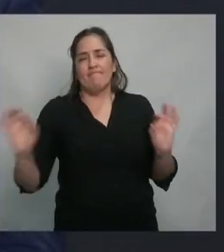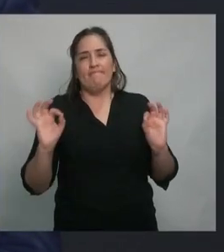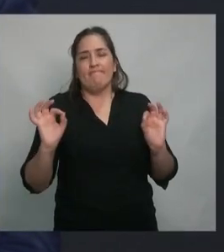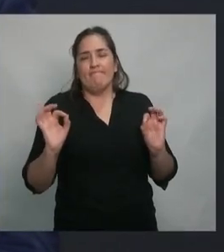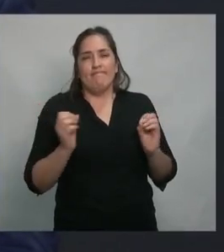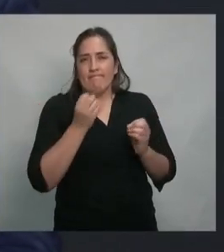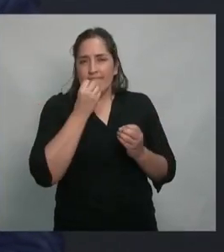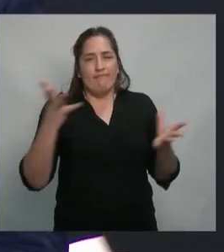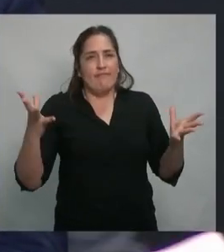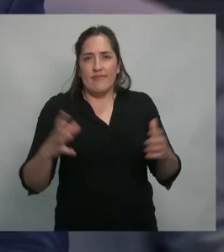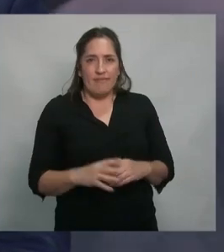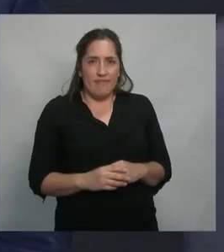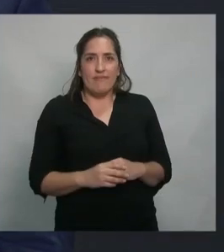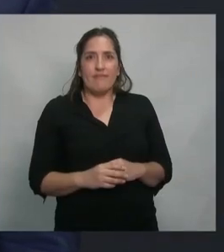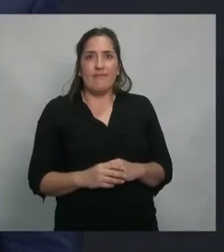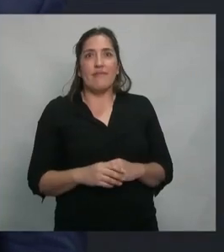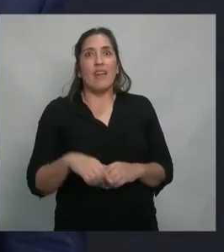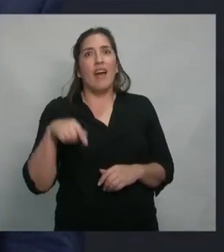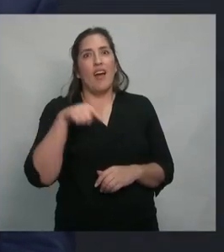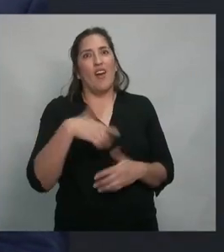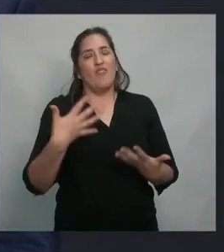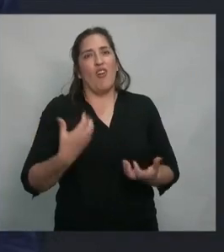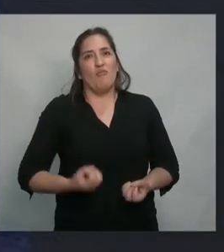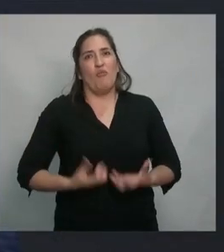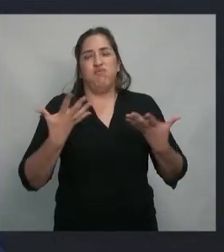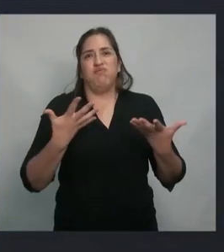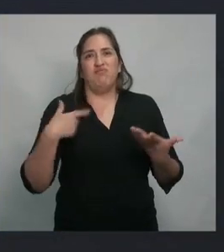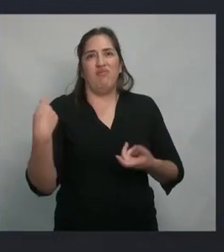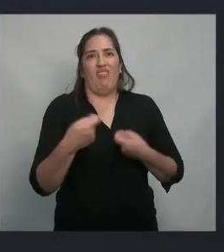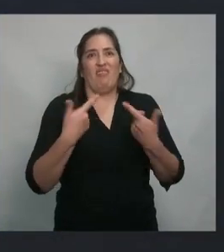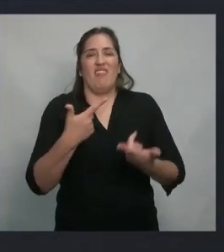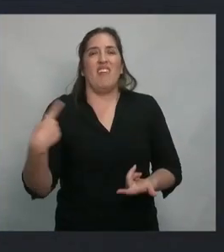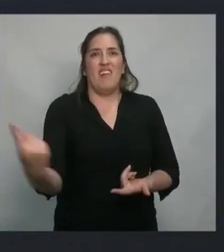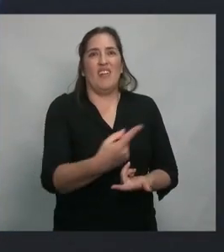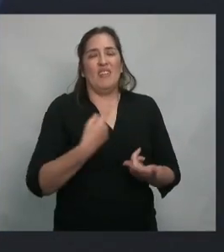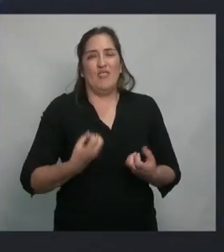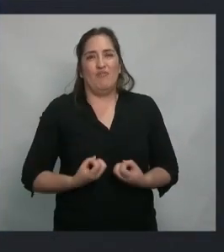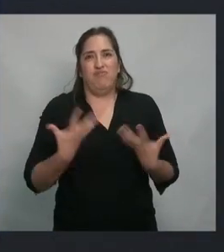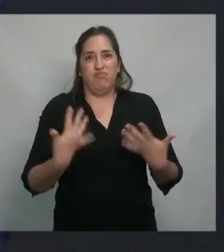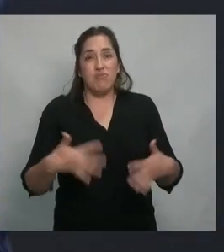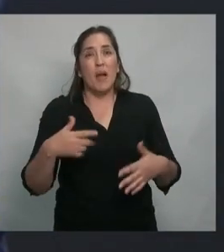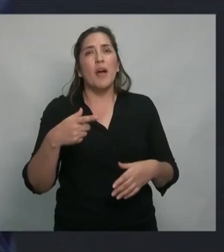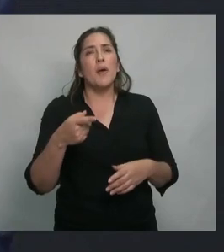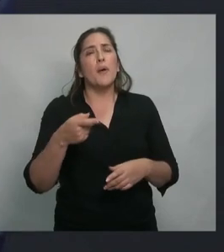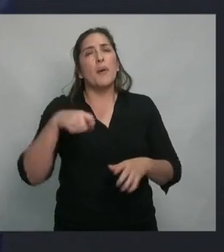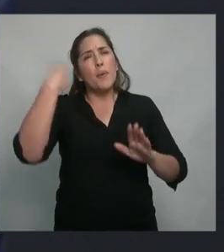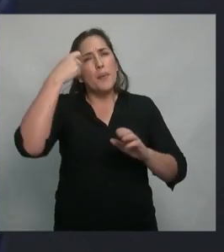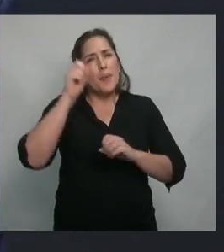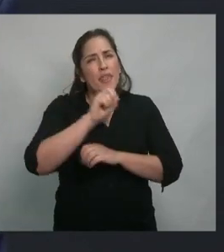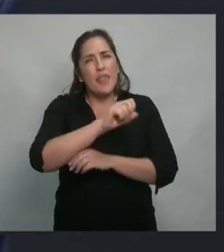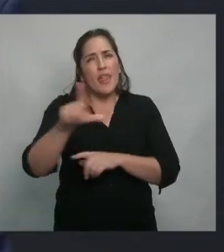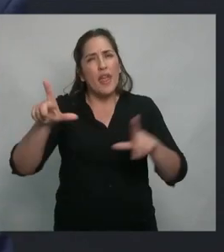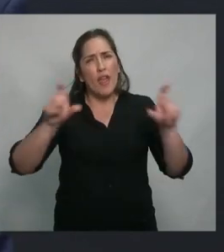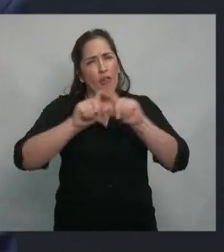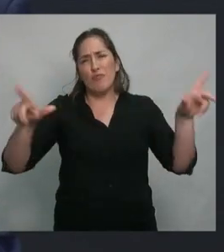era uno, y de su calureosa conferencia, era uno de los videos más vistos en las redes